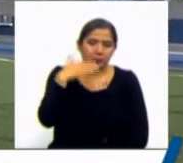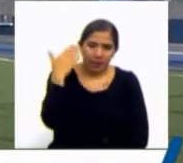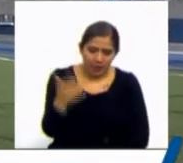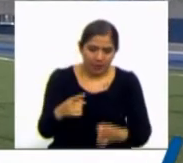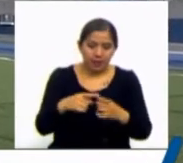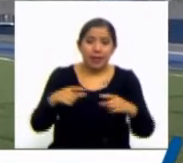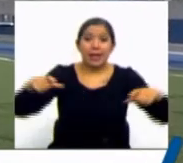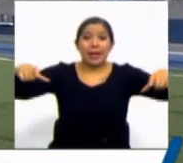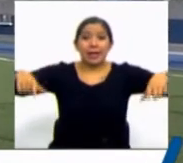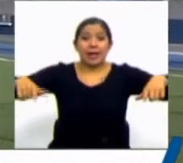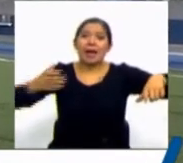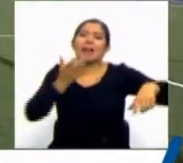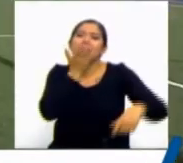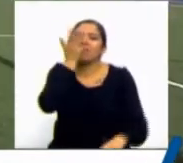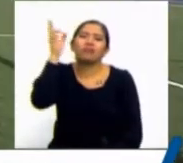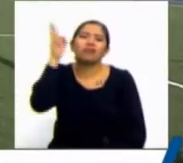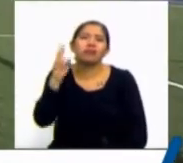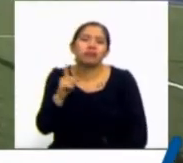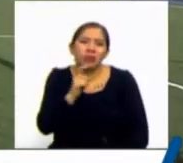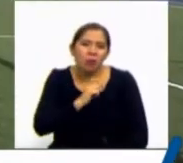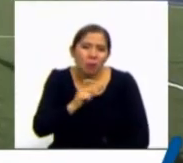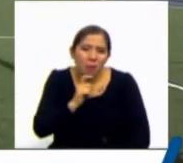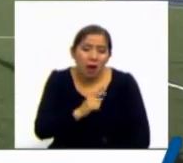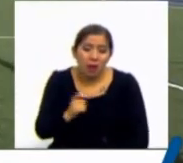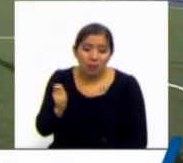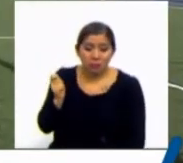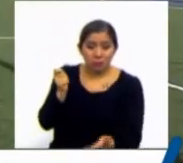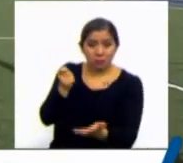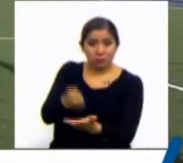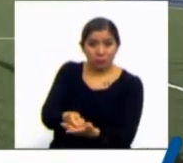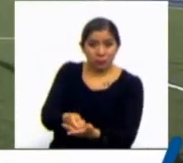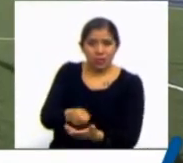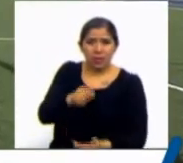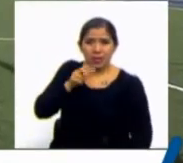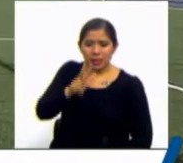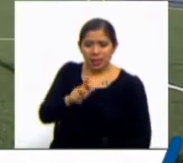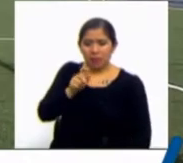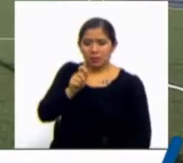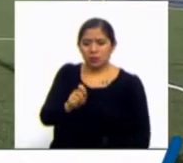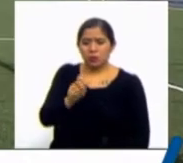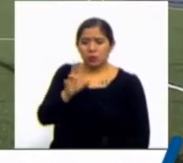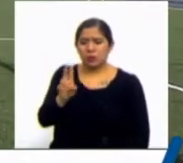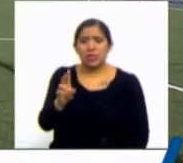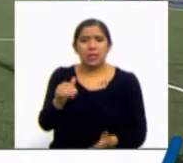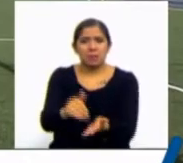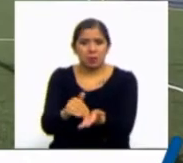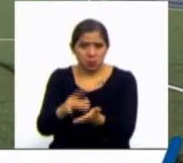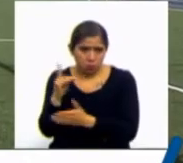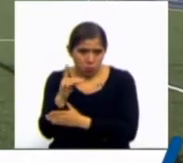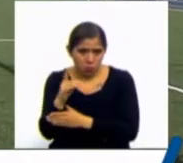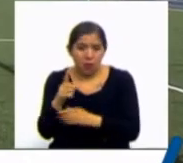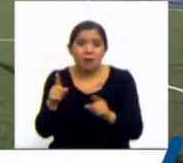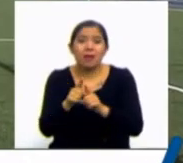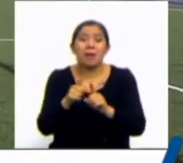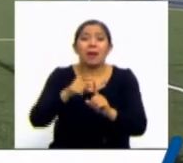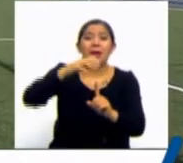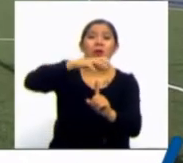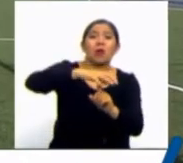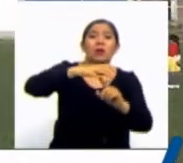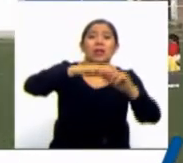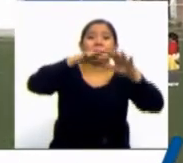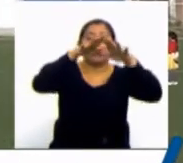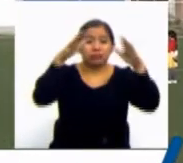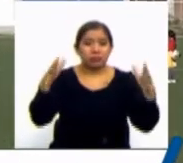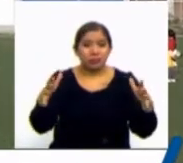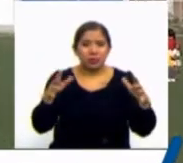las canchas de césped sintático que tiene una inversión de 3,7 millones de bolivianos y los tinglados polifuncionales de